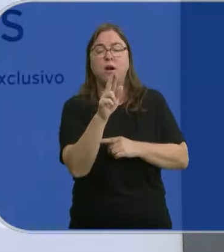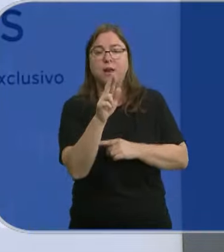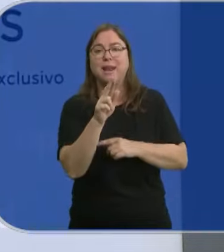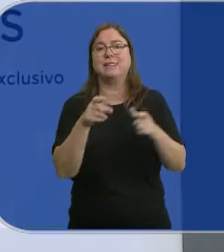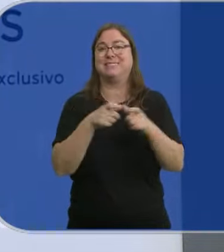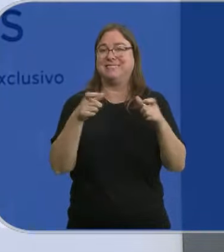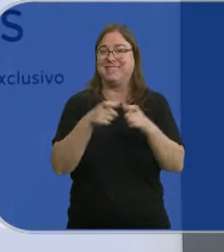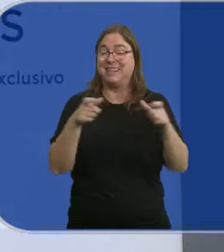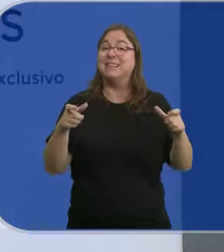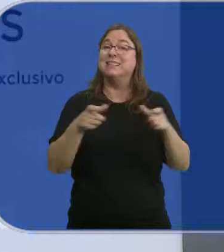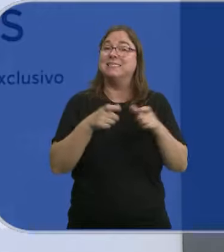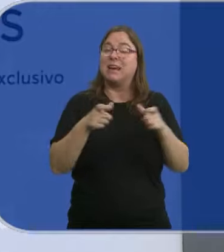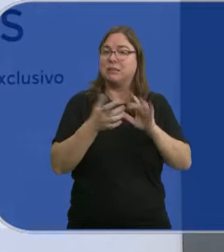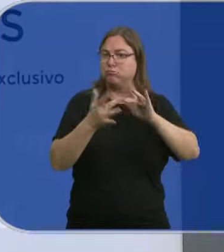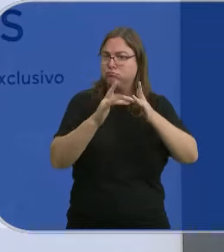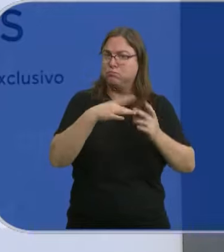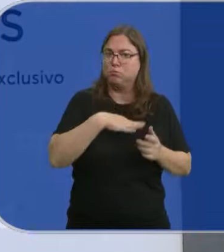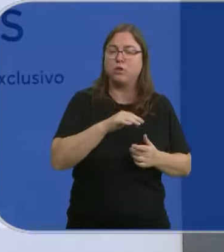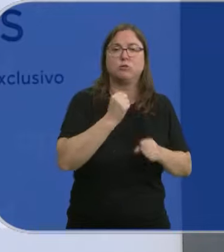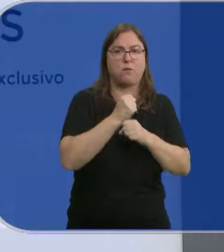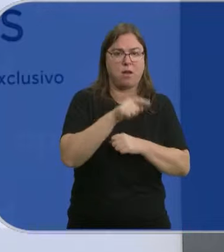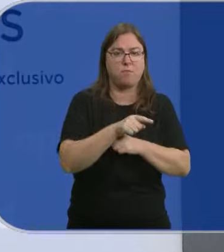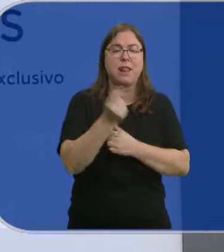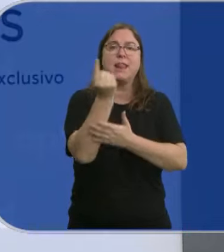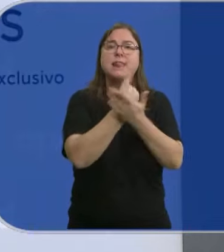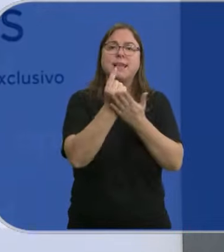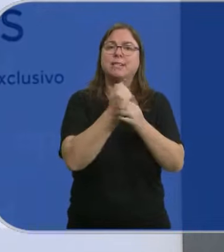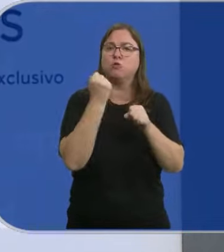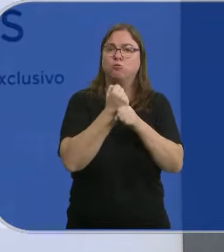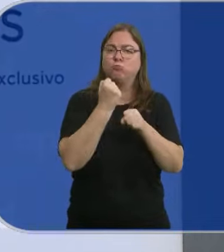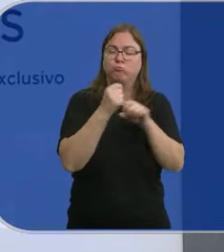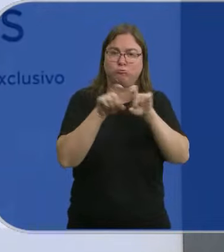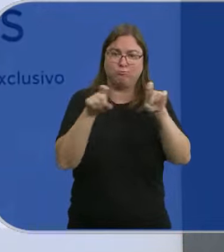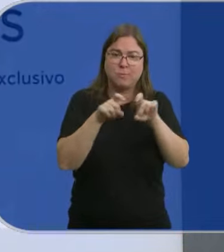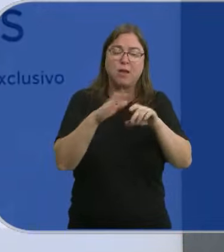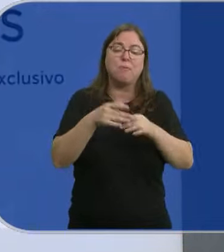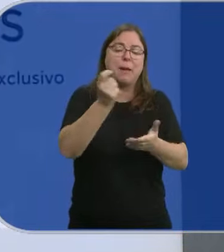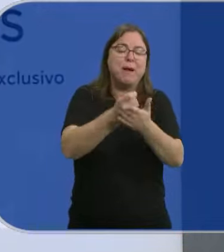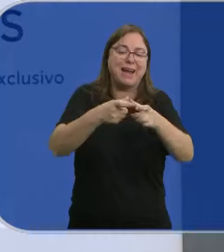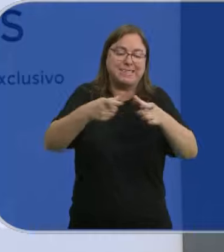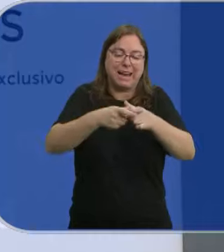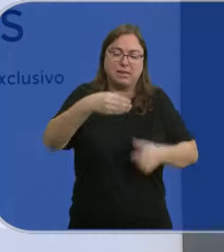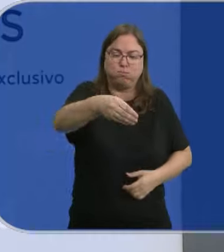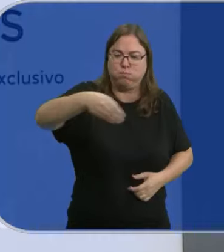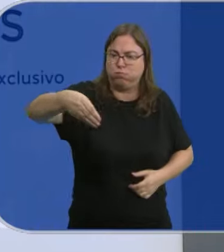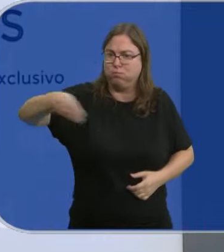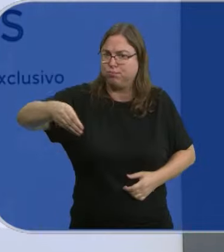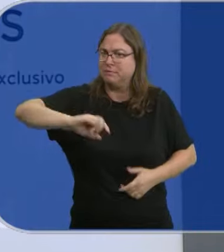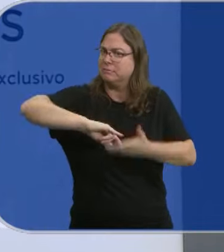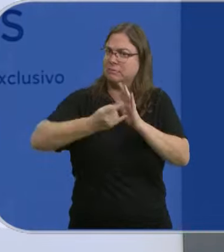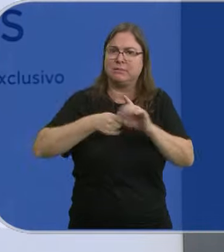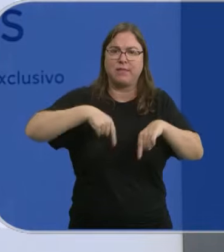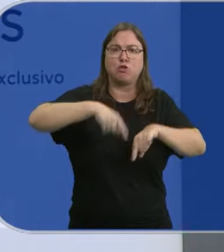mediante tarjeta, va a ser una tarjeta interoperable y en ella estamos trabajando un diseño de tarjeta para poder utilizar distintos pagos en el sistema de pago en el